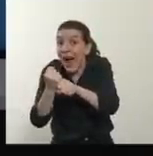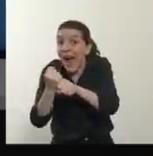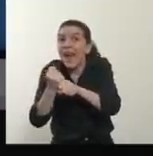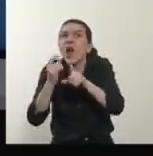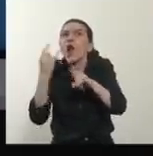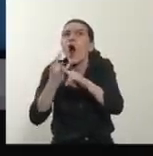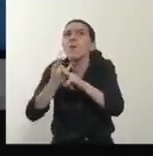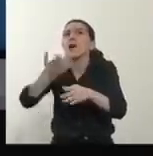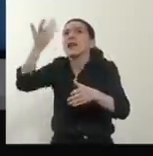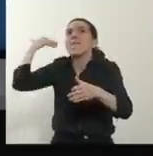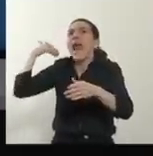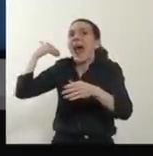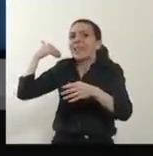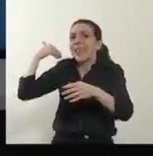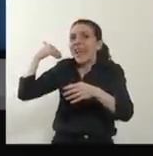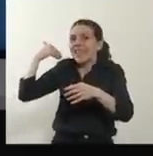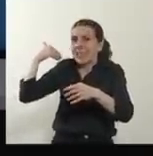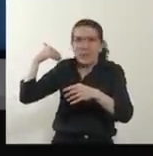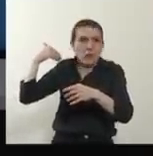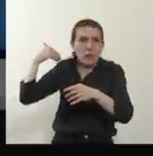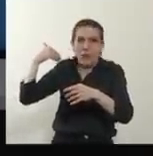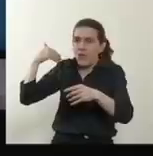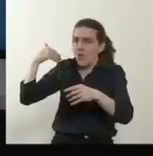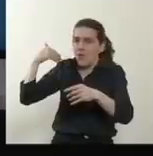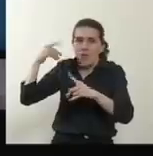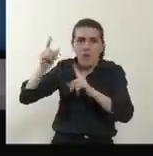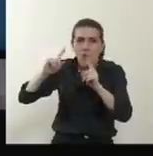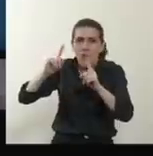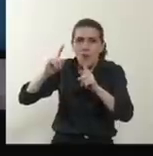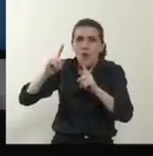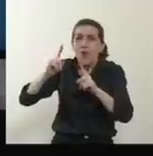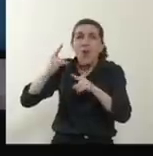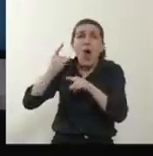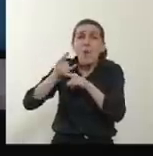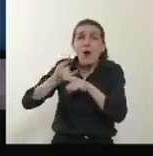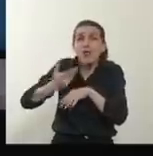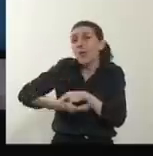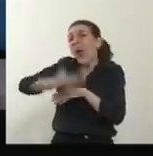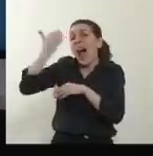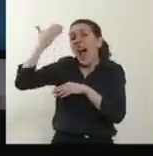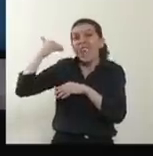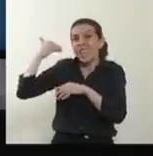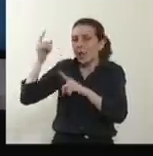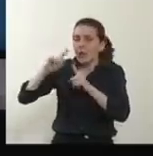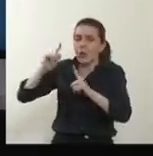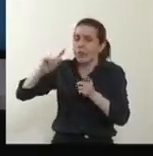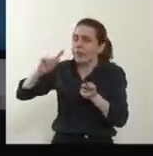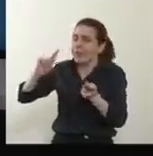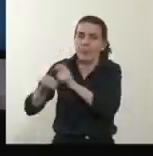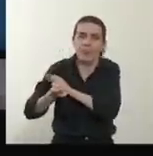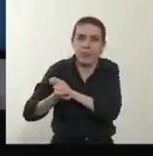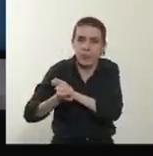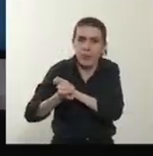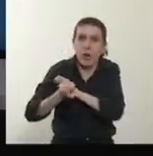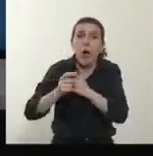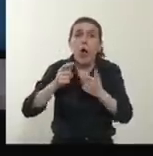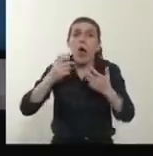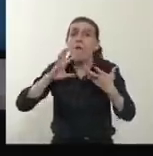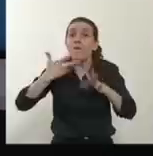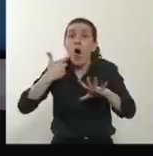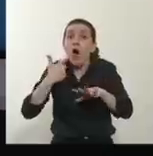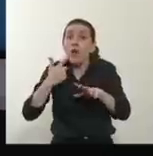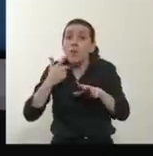habitualidad que conocimos. No es esa habitualidad. Es otra. Es una habitualidad que nos obliga a